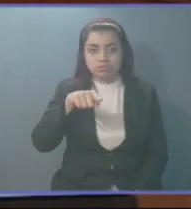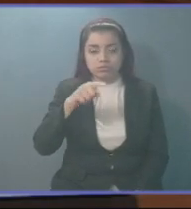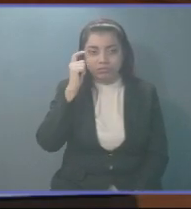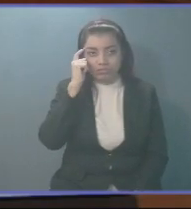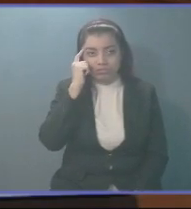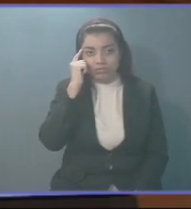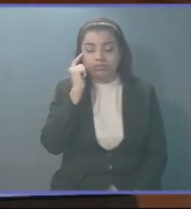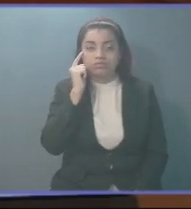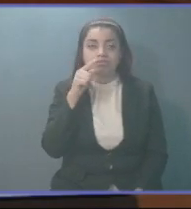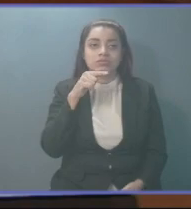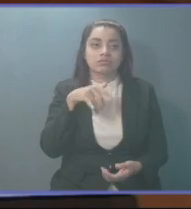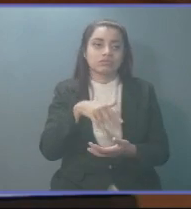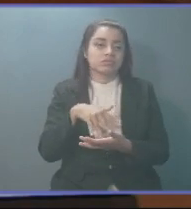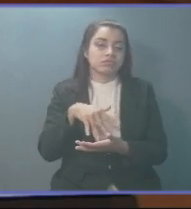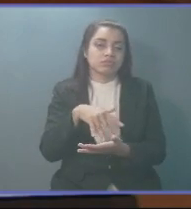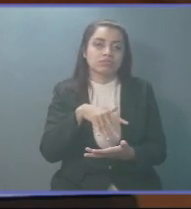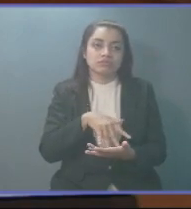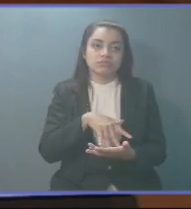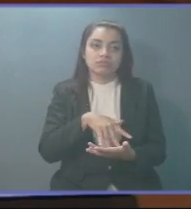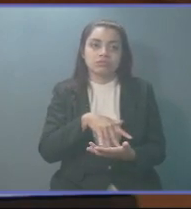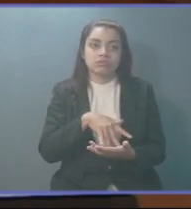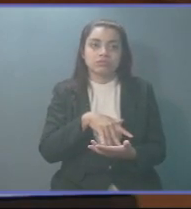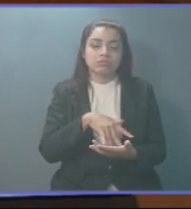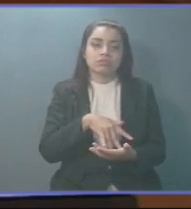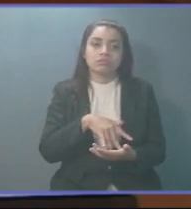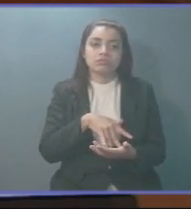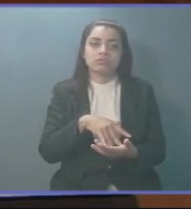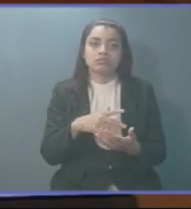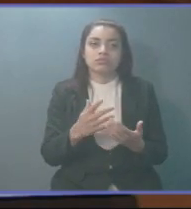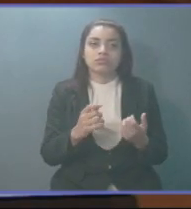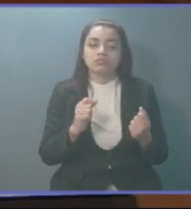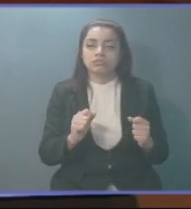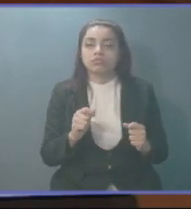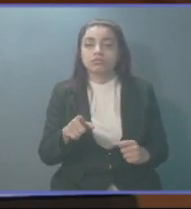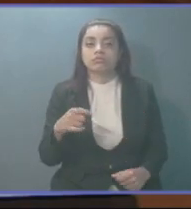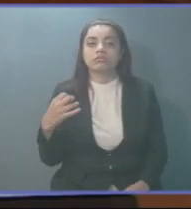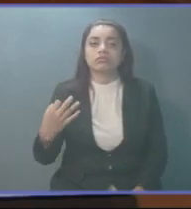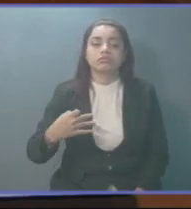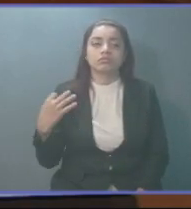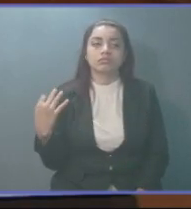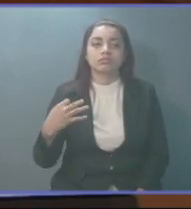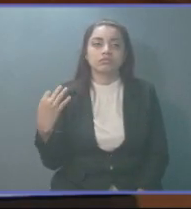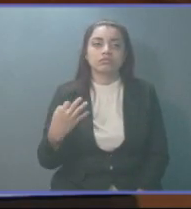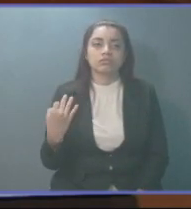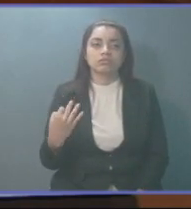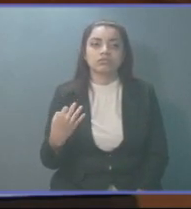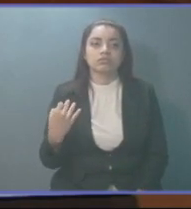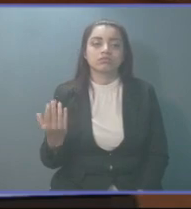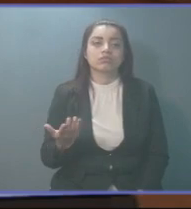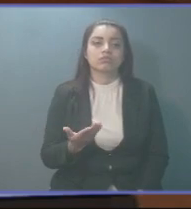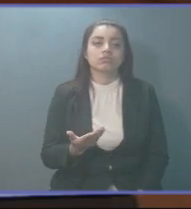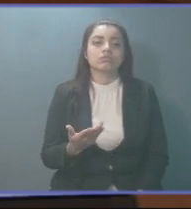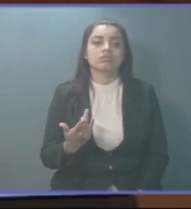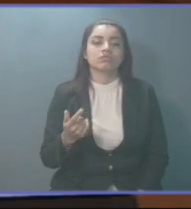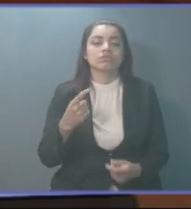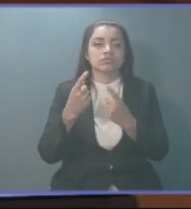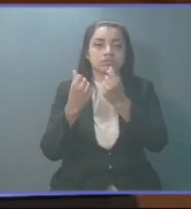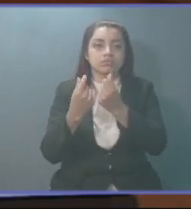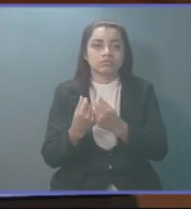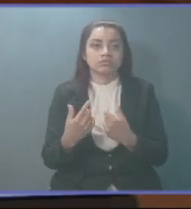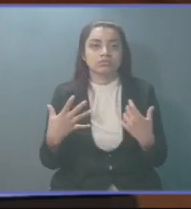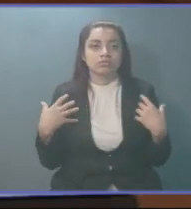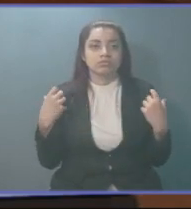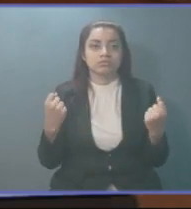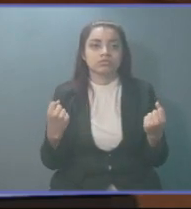en el pueblo, y que es necesario que se refuerce el presupuesto de salud